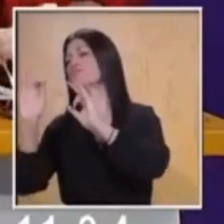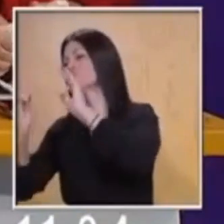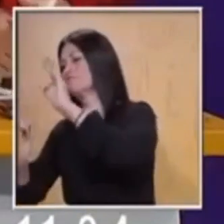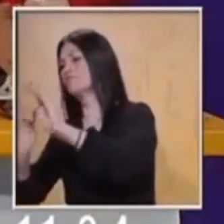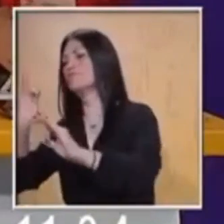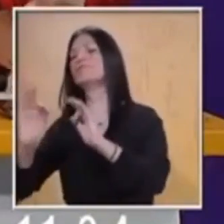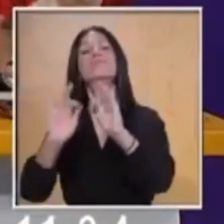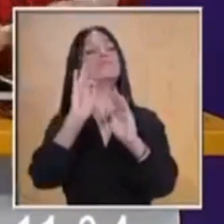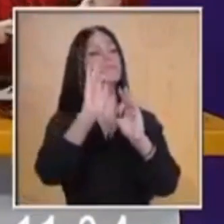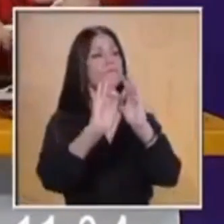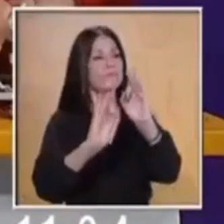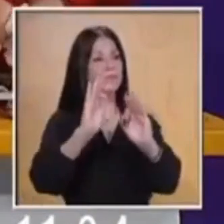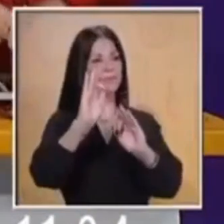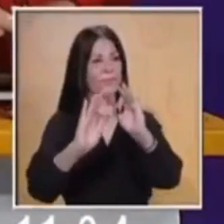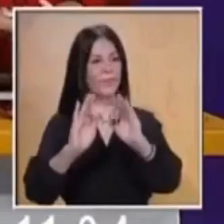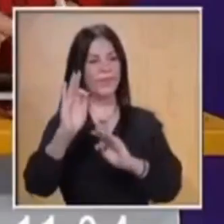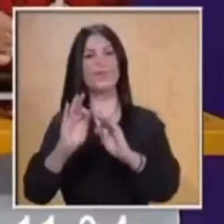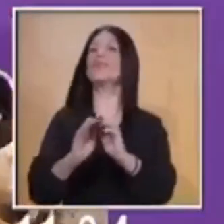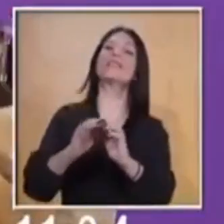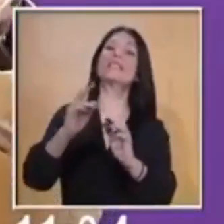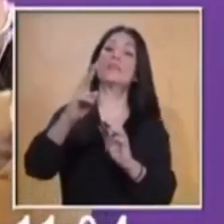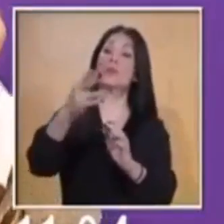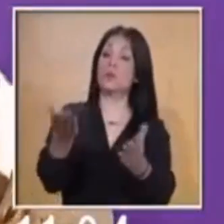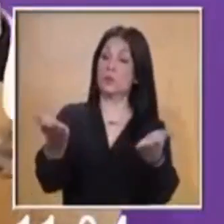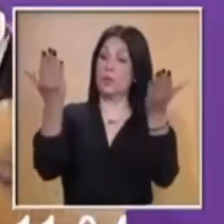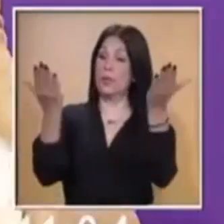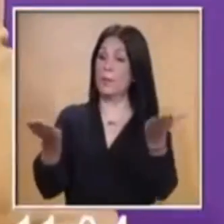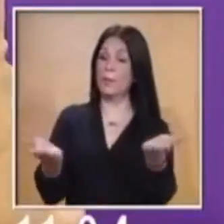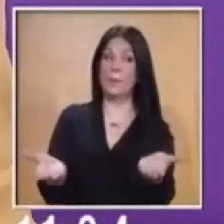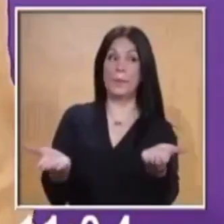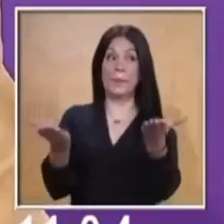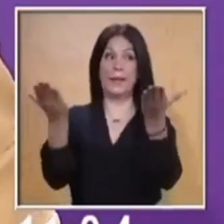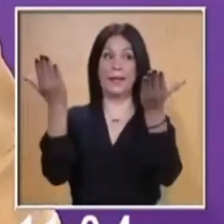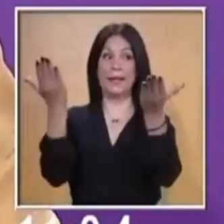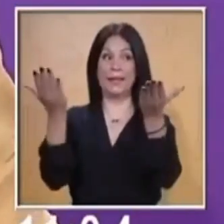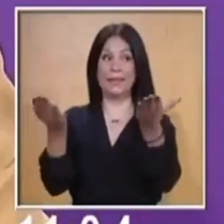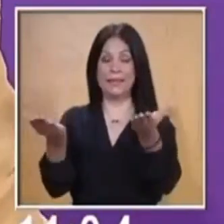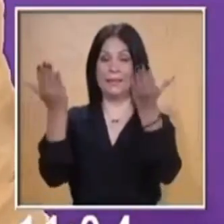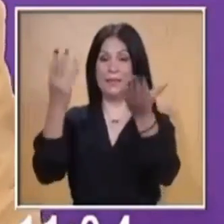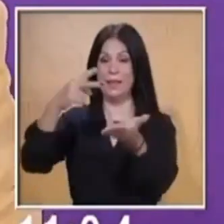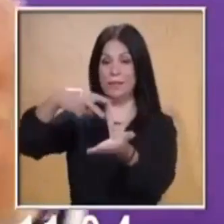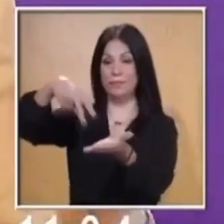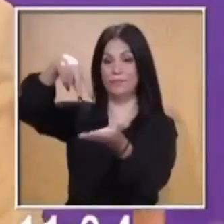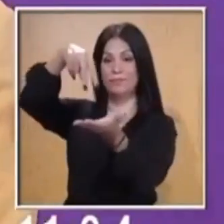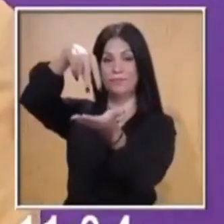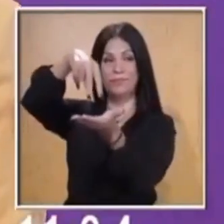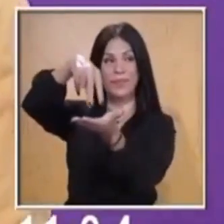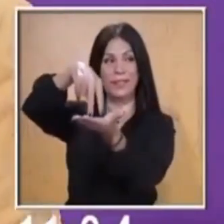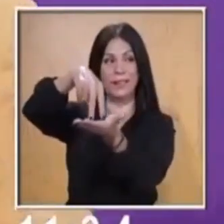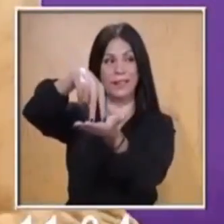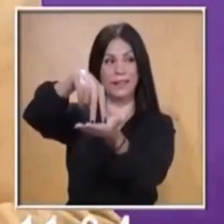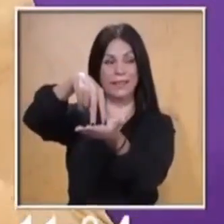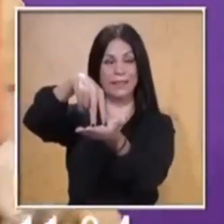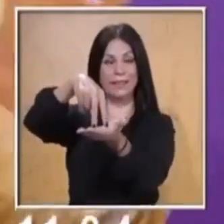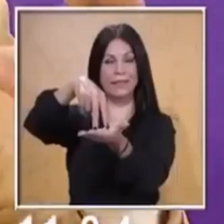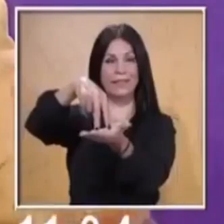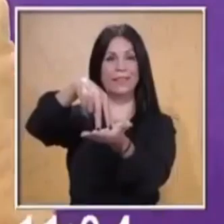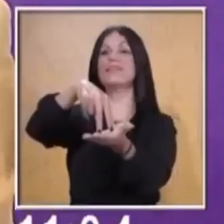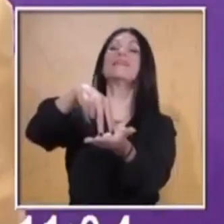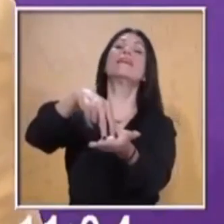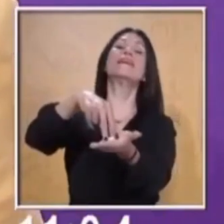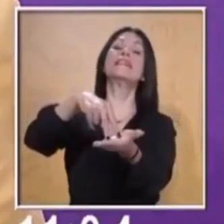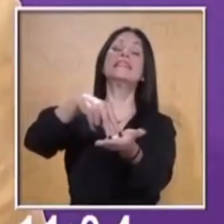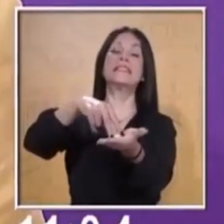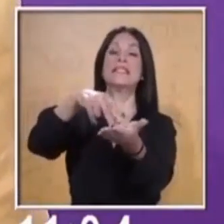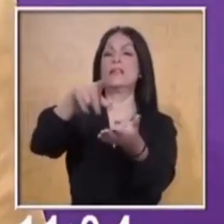que se levanten un poquito de su lugar donde nos están viendo, escuchando tal vez en radio y en todas las plataformas